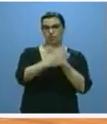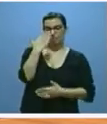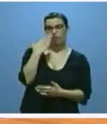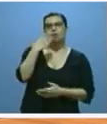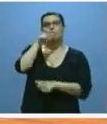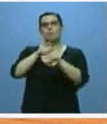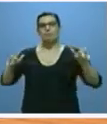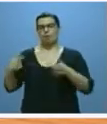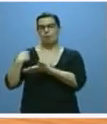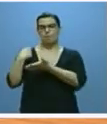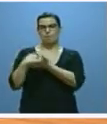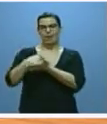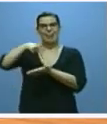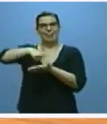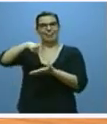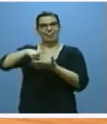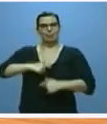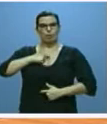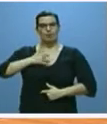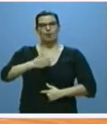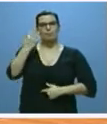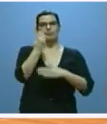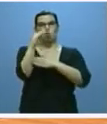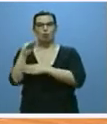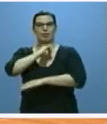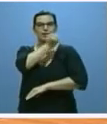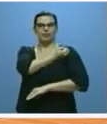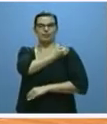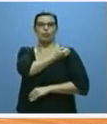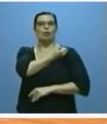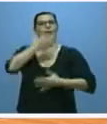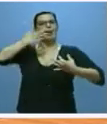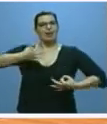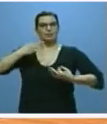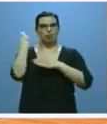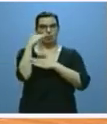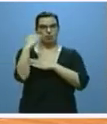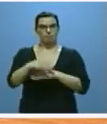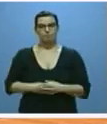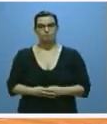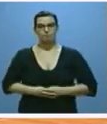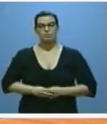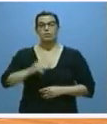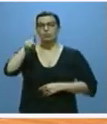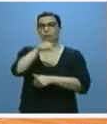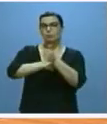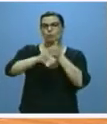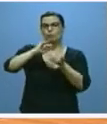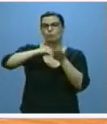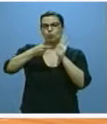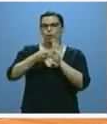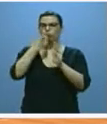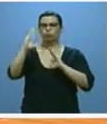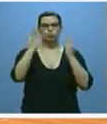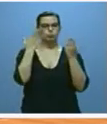perceptores de renta de ciudadanía y jóvenes del sistema de garantía juvenil. Prioriza los proyectos que cuenten con mayor